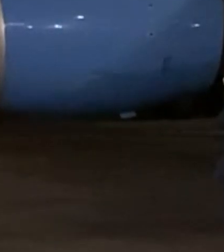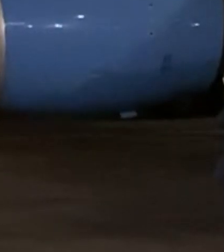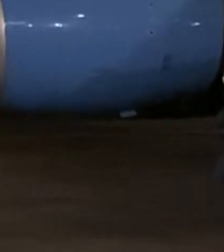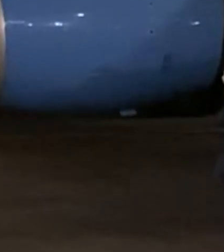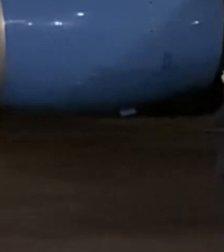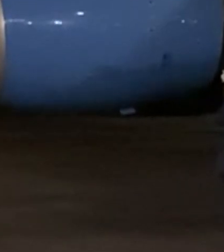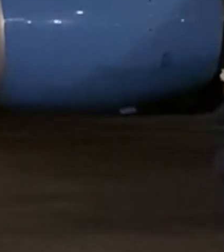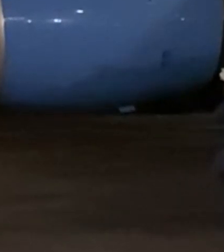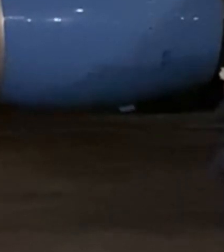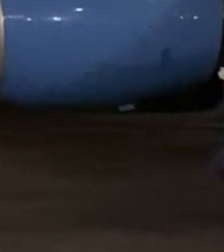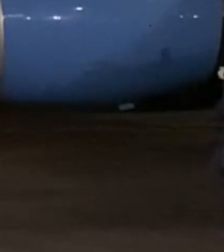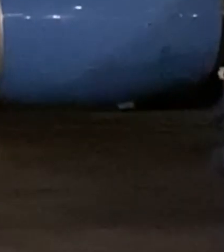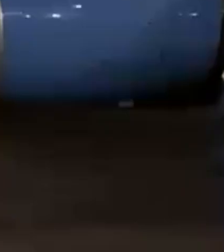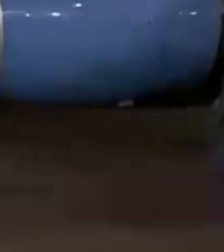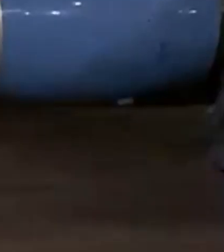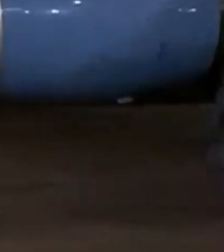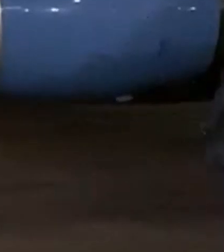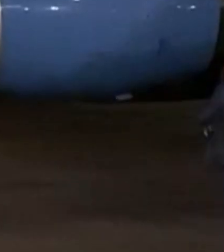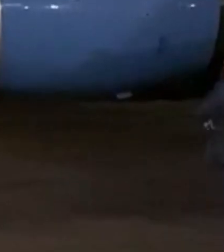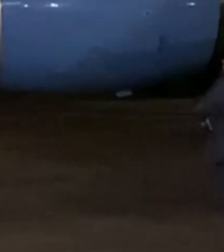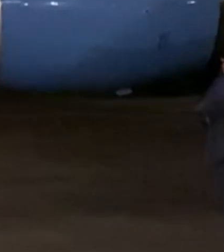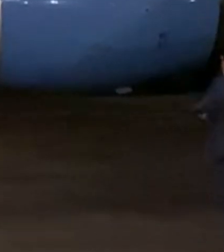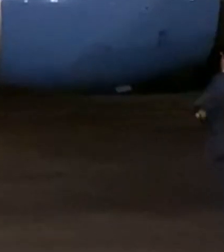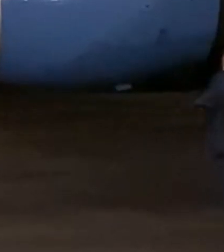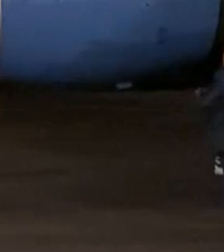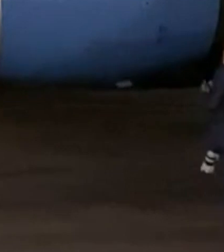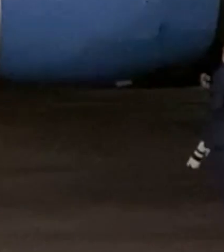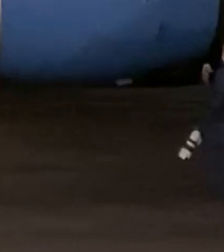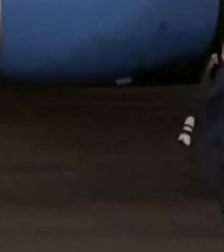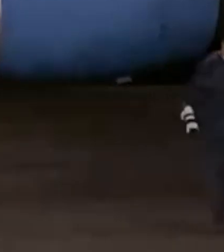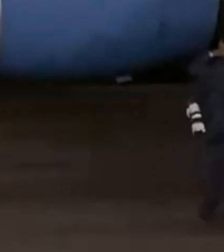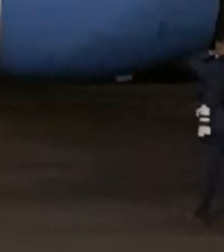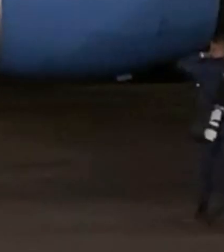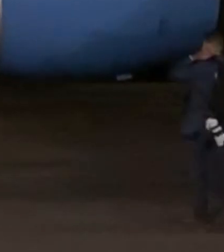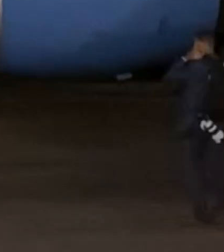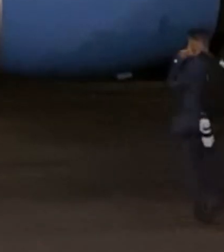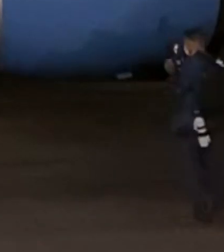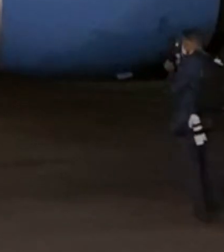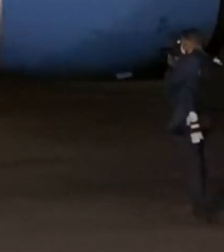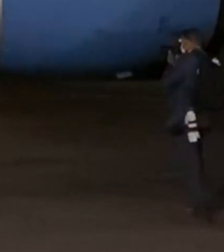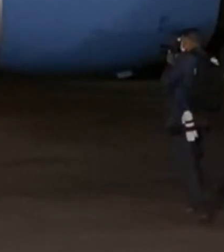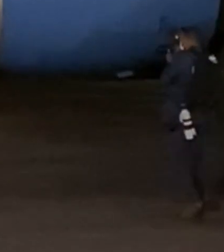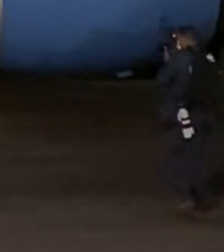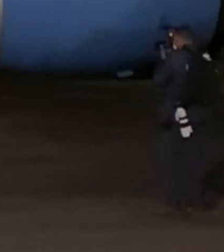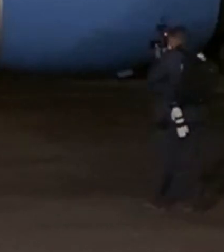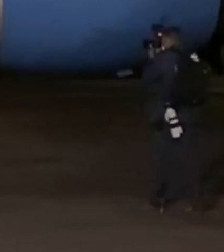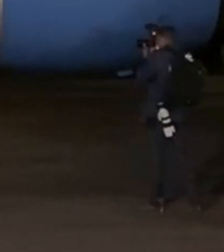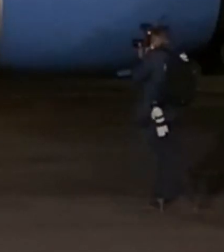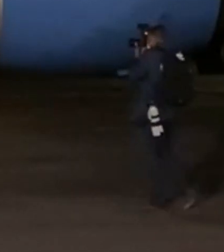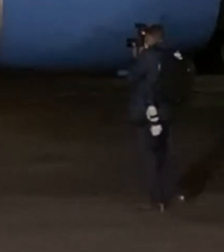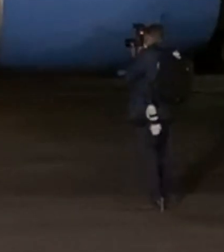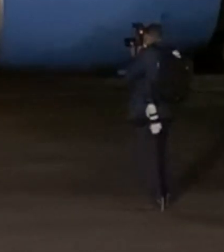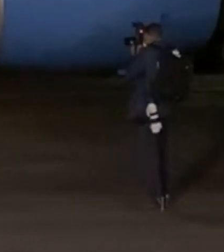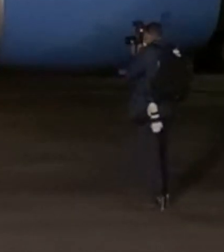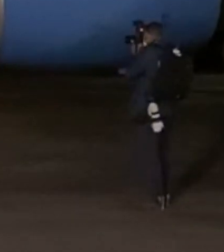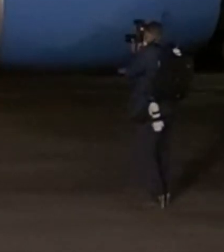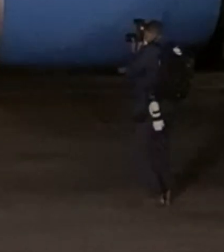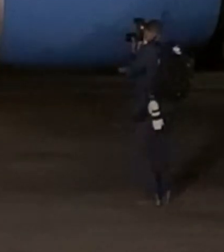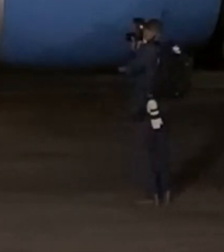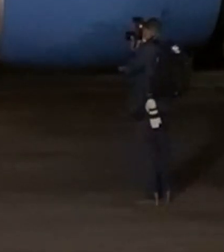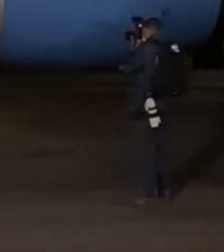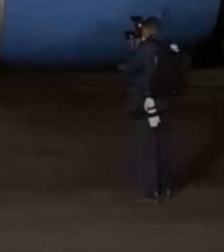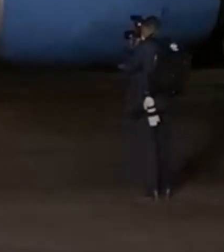siete miembros de la comitiva del señor presidente de la República y siete